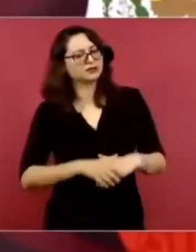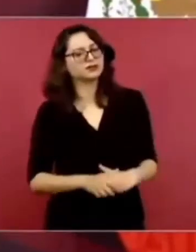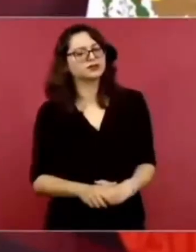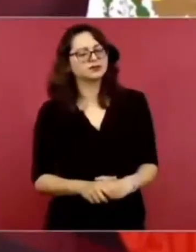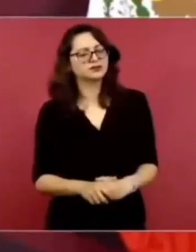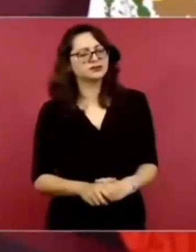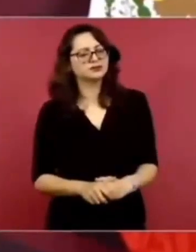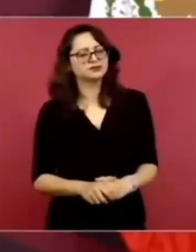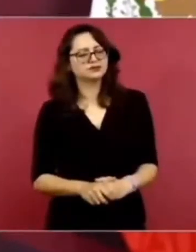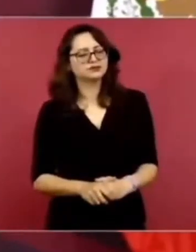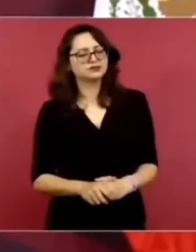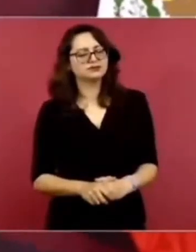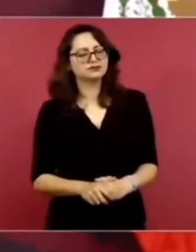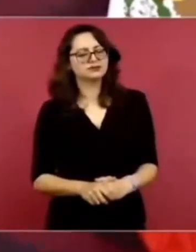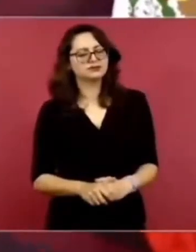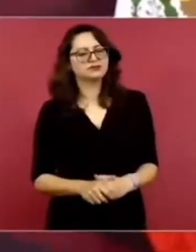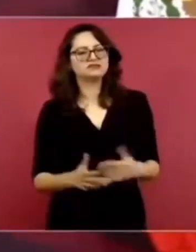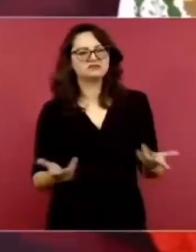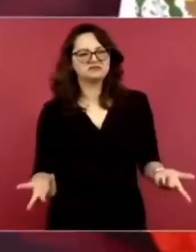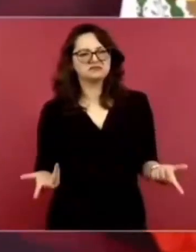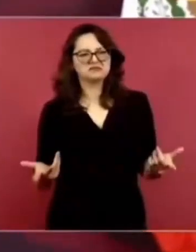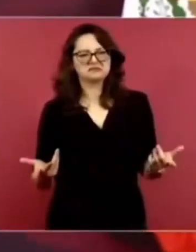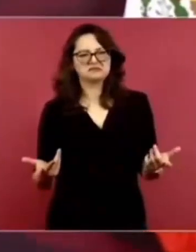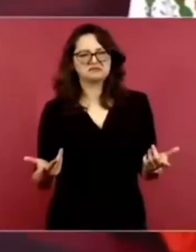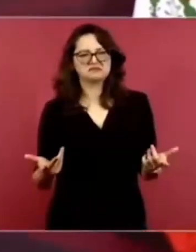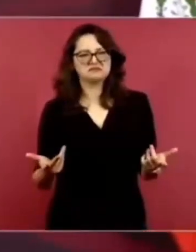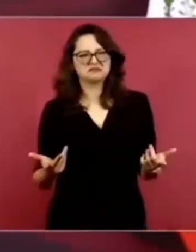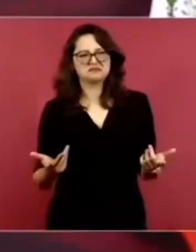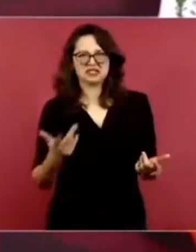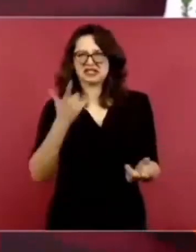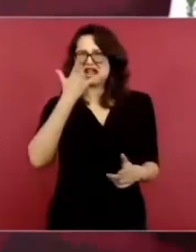Y también, ¿por qué les pagan tanto?